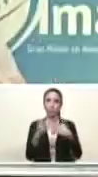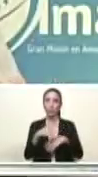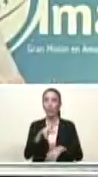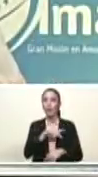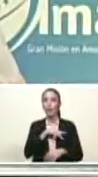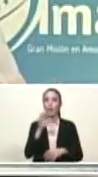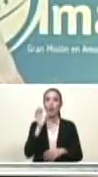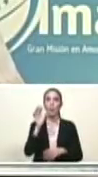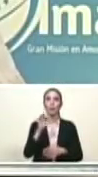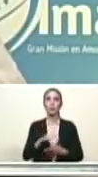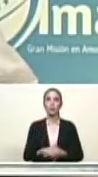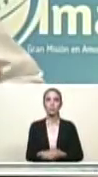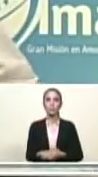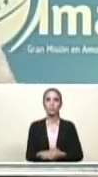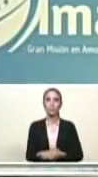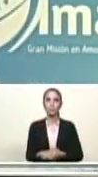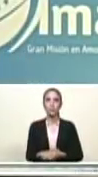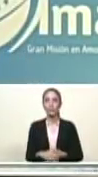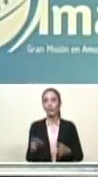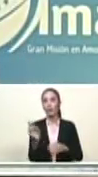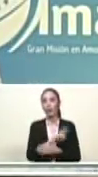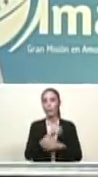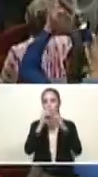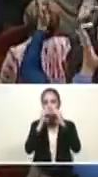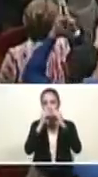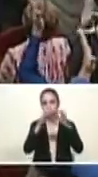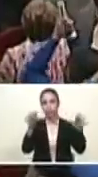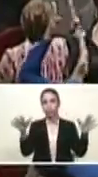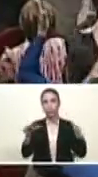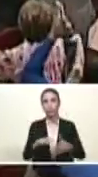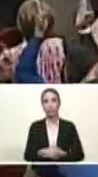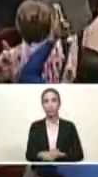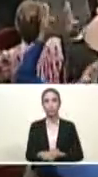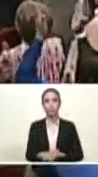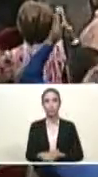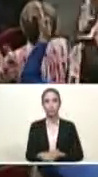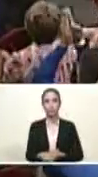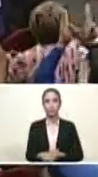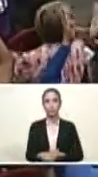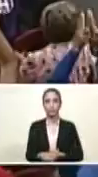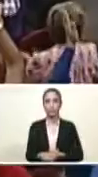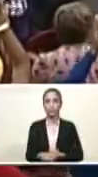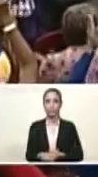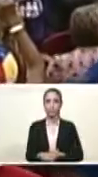a las tres, 100% pensionados. ¡Cúmplase!